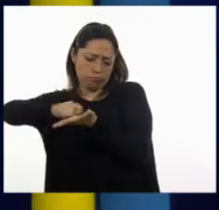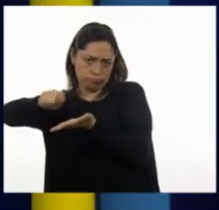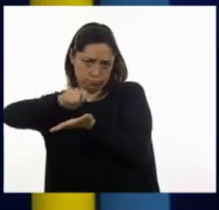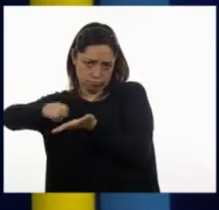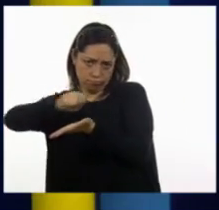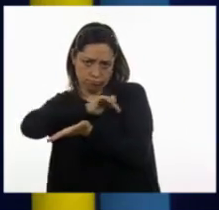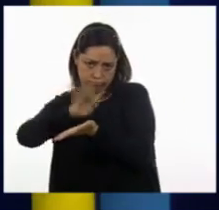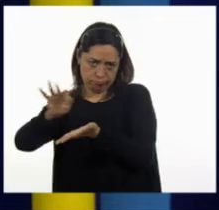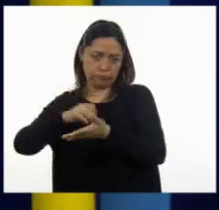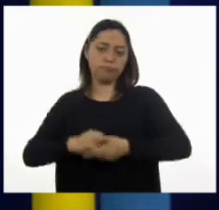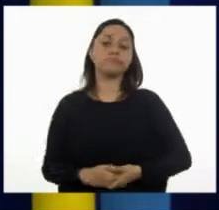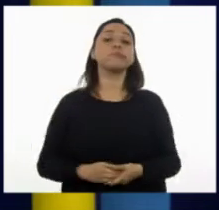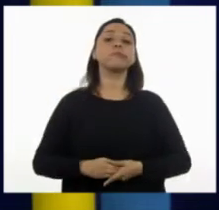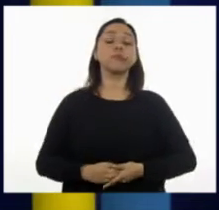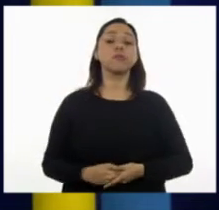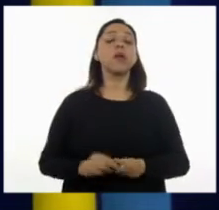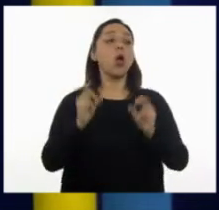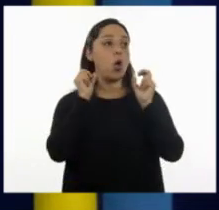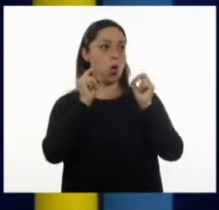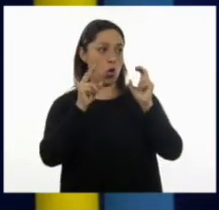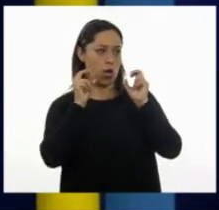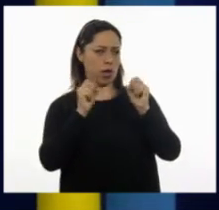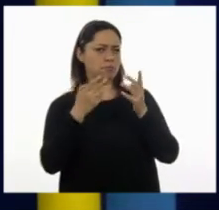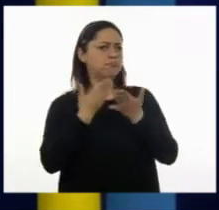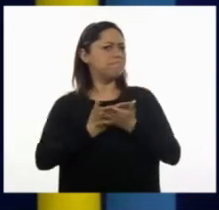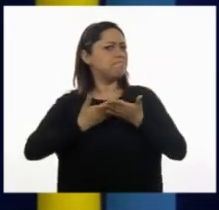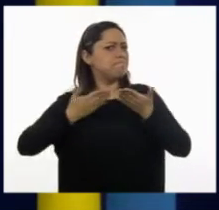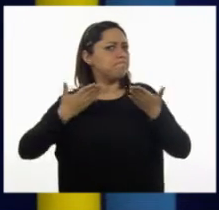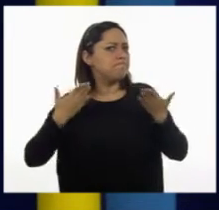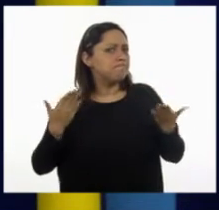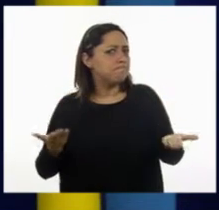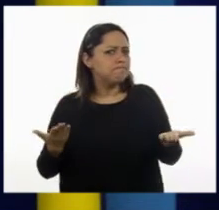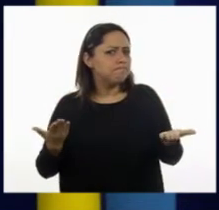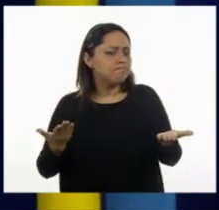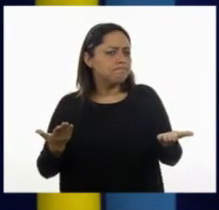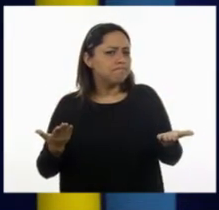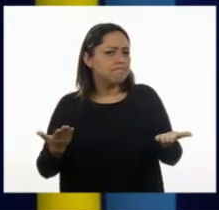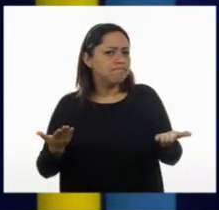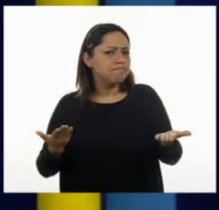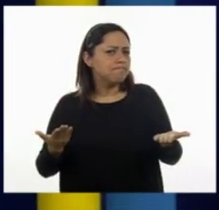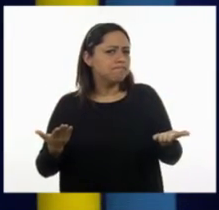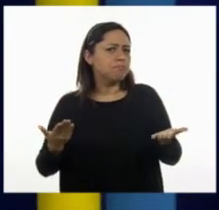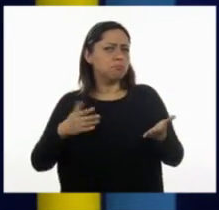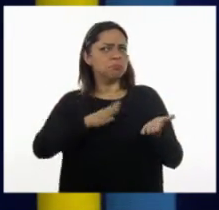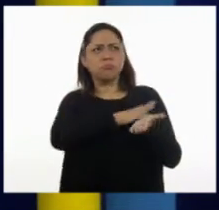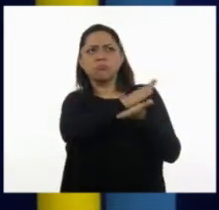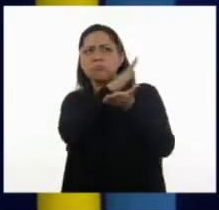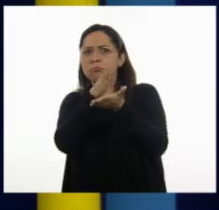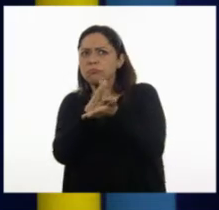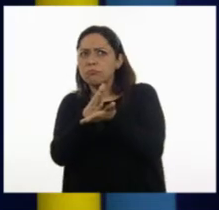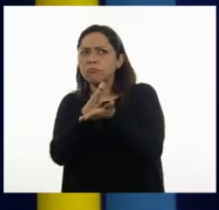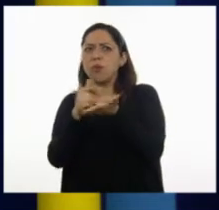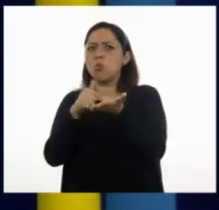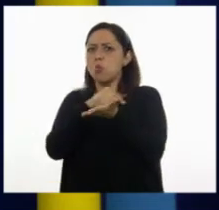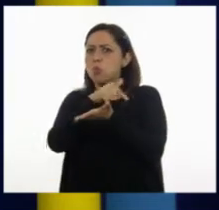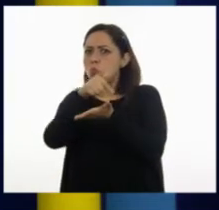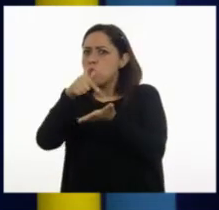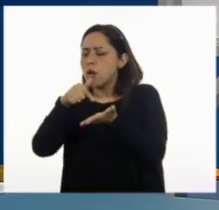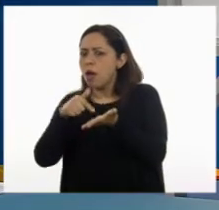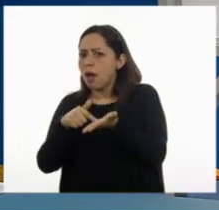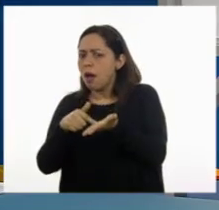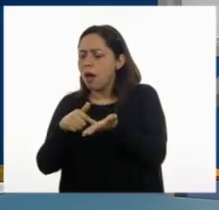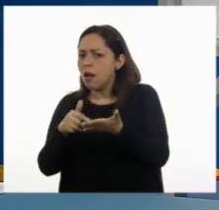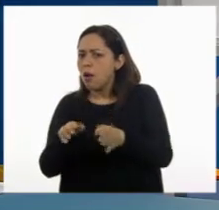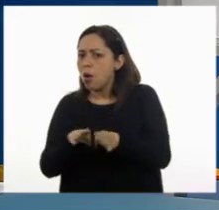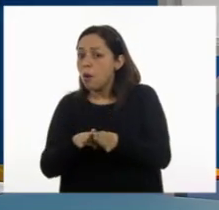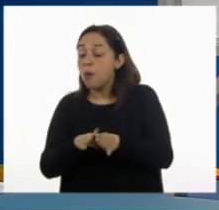¡Perfecto! ¿Y a dónde vamos a ir o por qué vamos a ir a un lugar así? Es que hoy